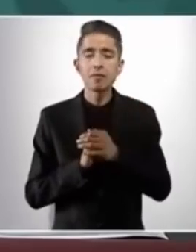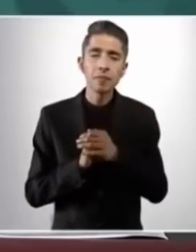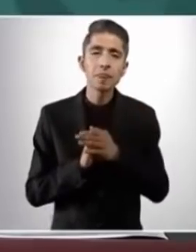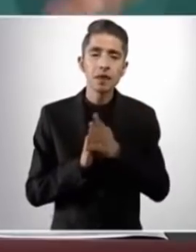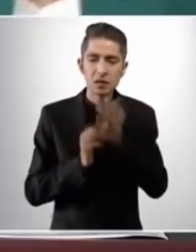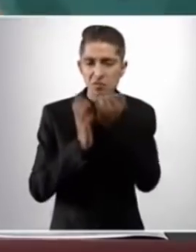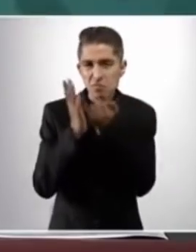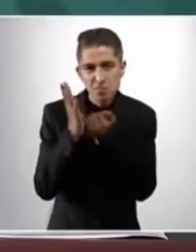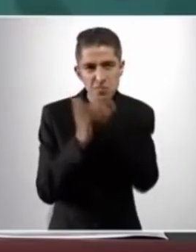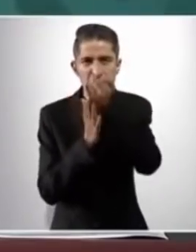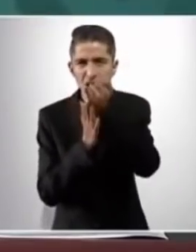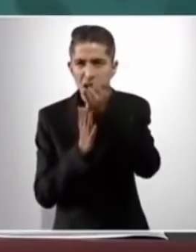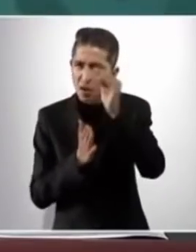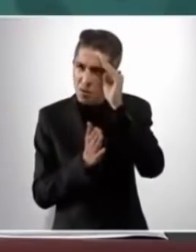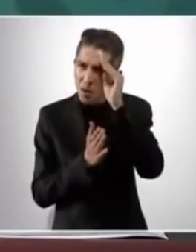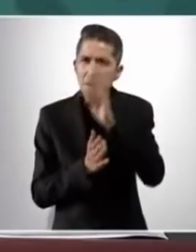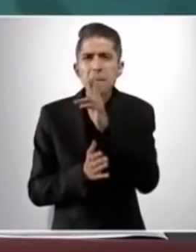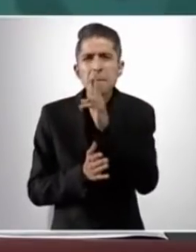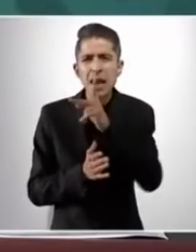Decidimos federalizar,